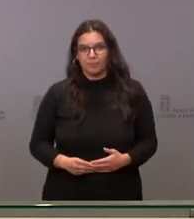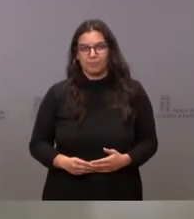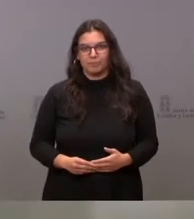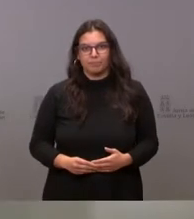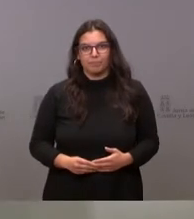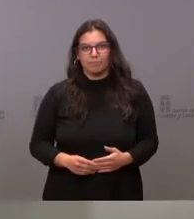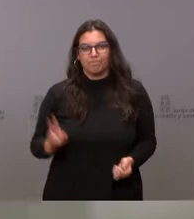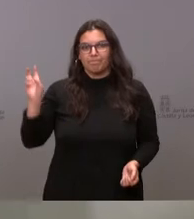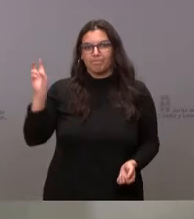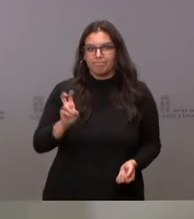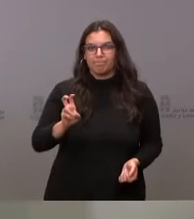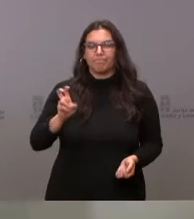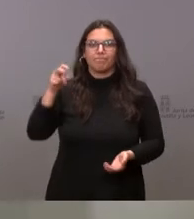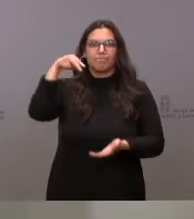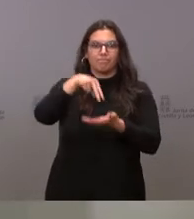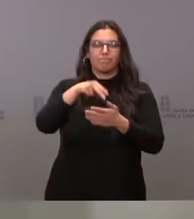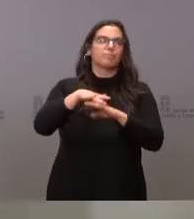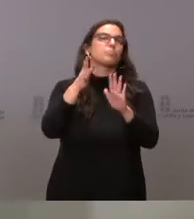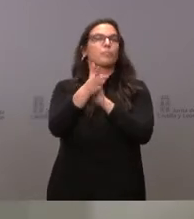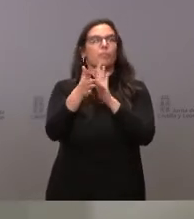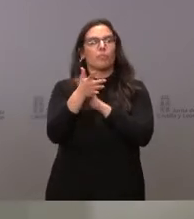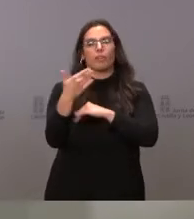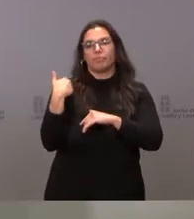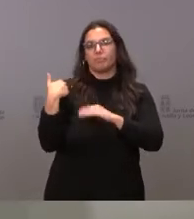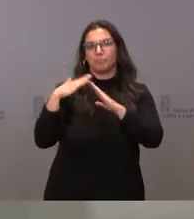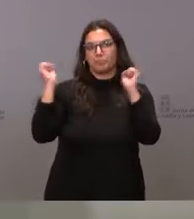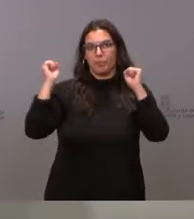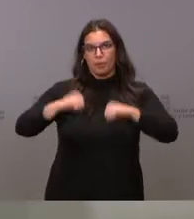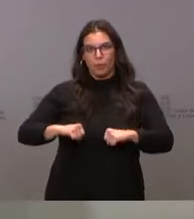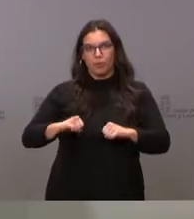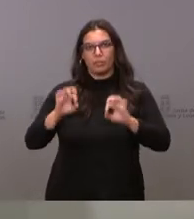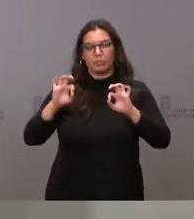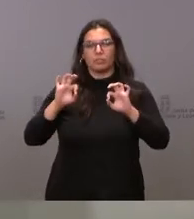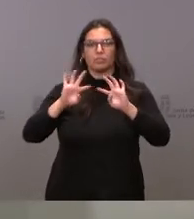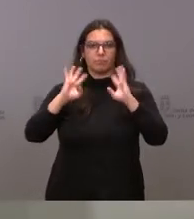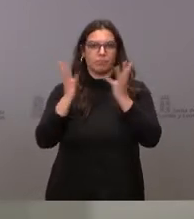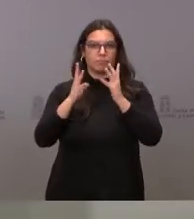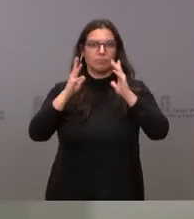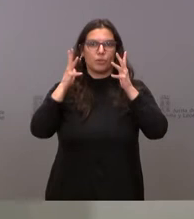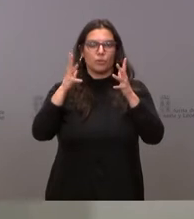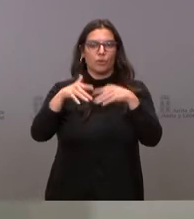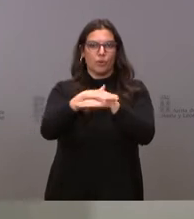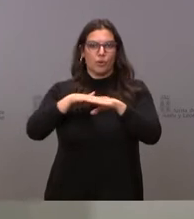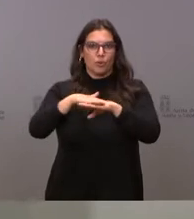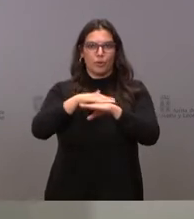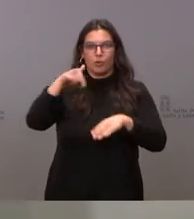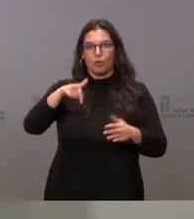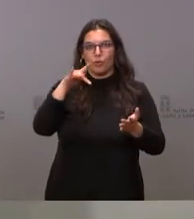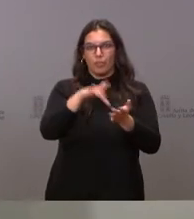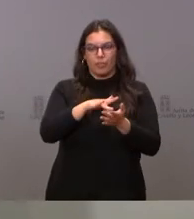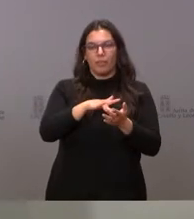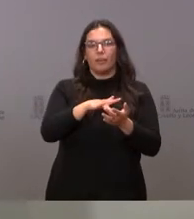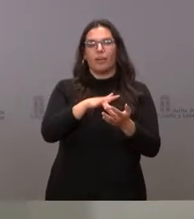Comparecemos para dar cuenta de los acuerdos del Consejo de Gobierno del día de hoy,